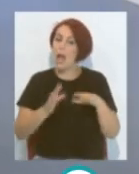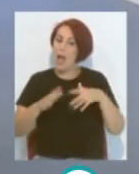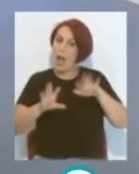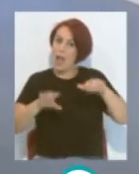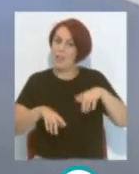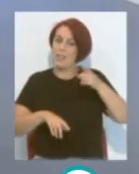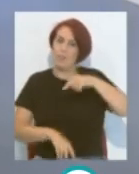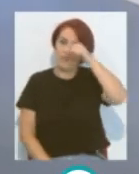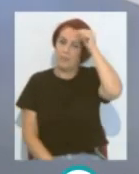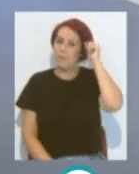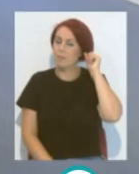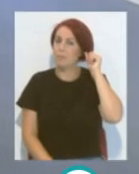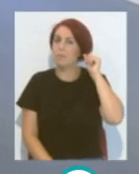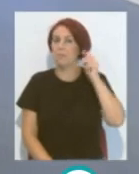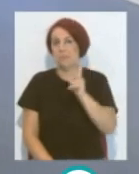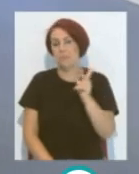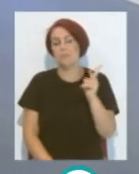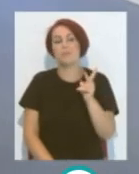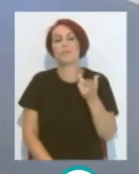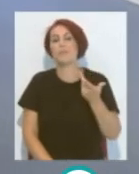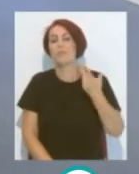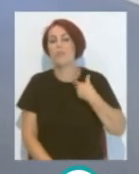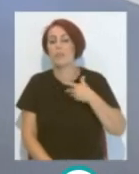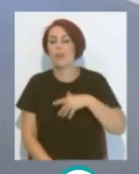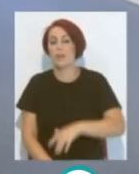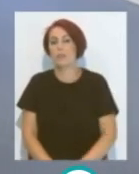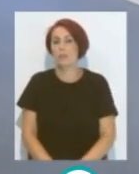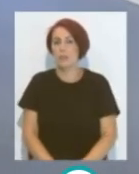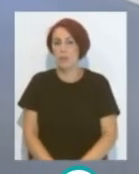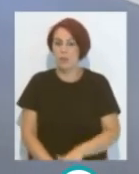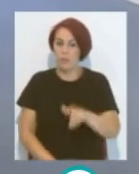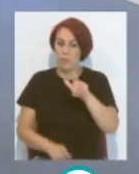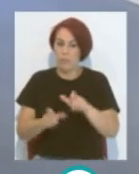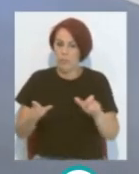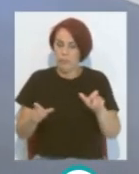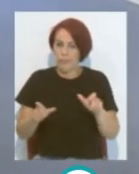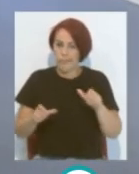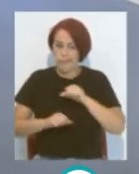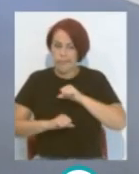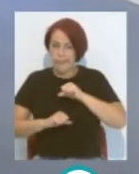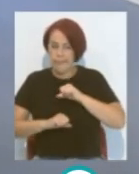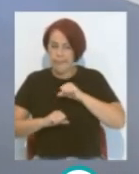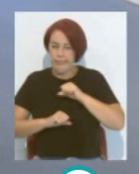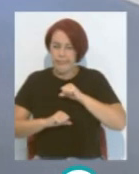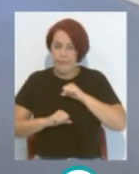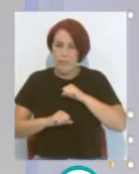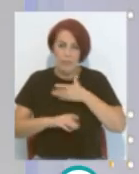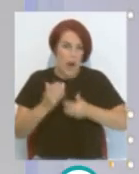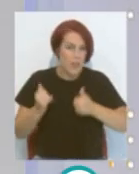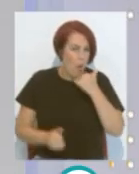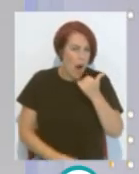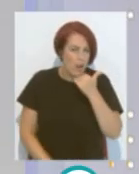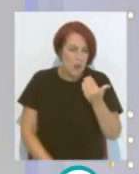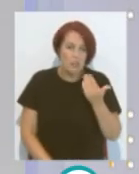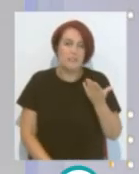Cádiz y para Álvaro Cervera Hay muchos que están detrás de la mata esperando que haya un tropiezo En la cueva ¿no?